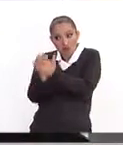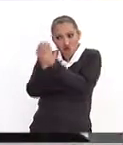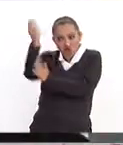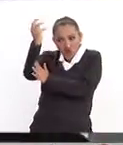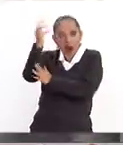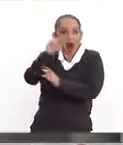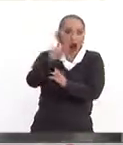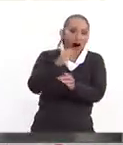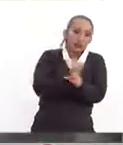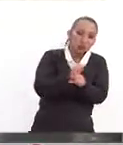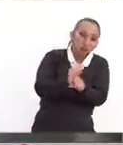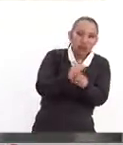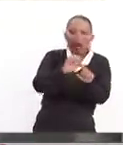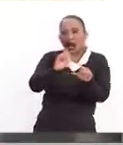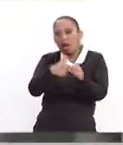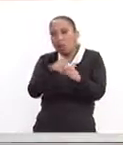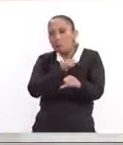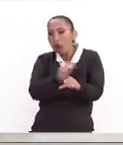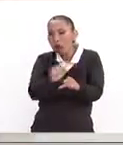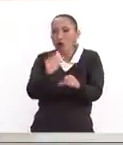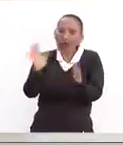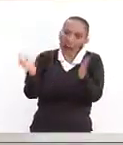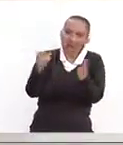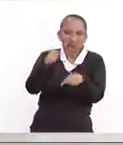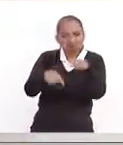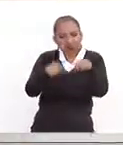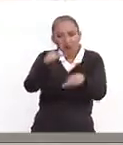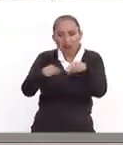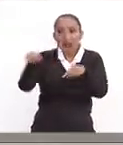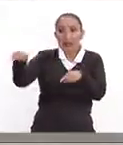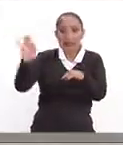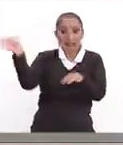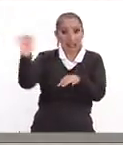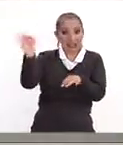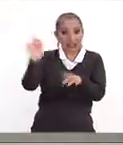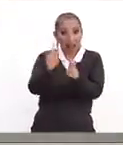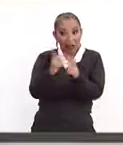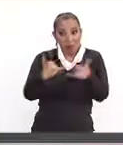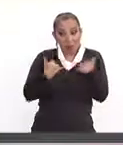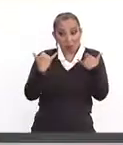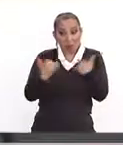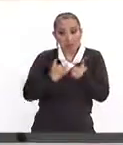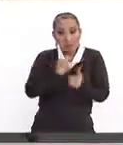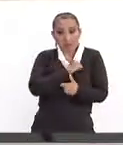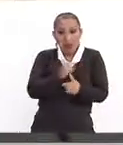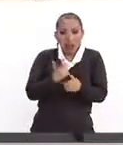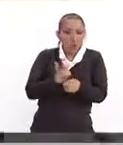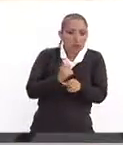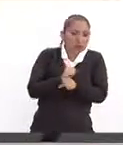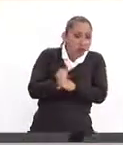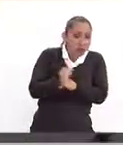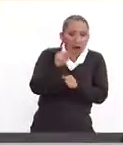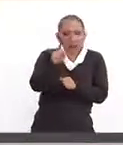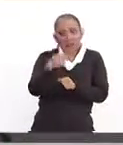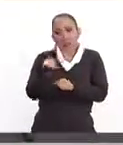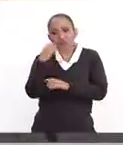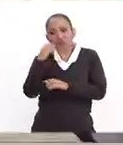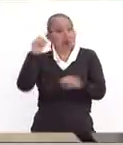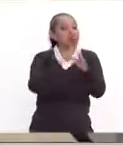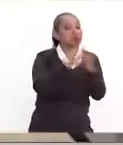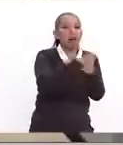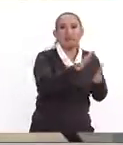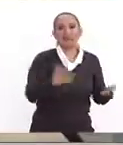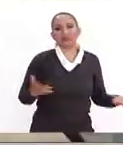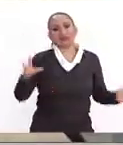libertad y cuándo no. Porque la verdad que realmente si el adolescente ha cometido un delito que no es tan grave, si uno no priva de la